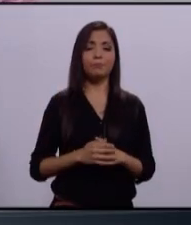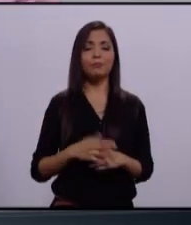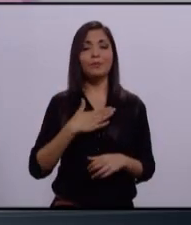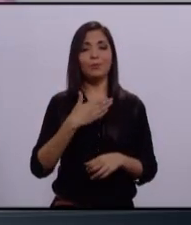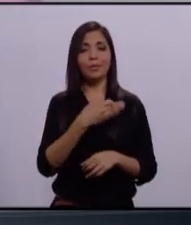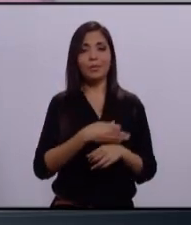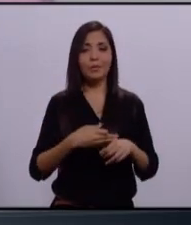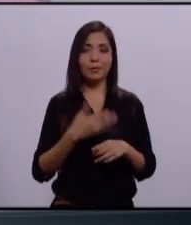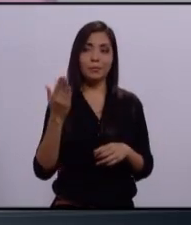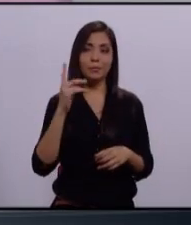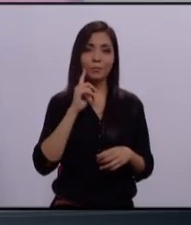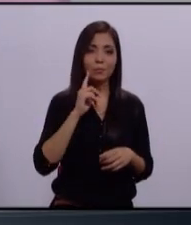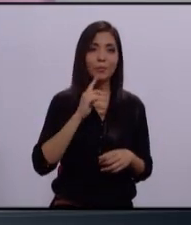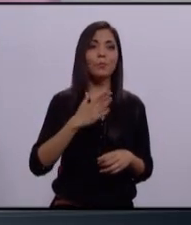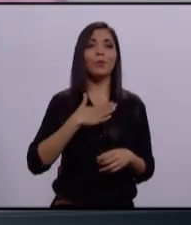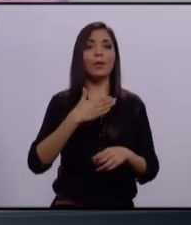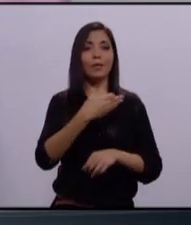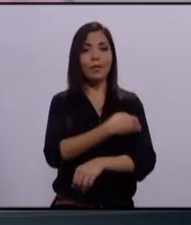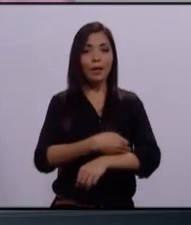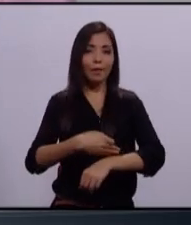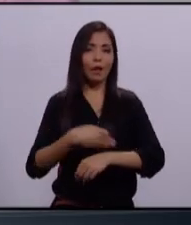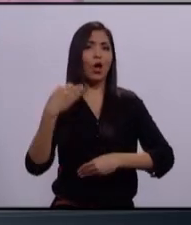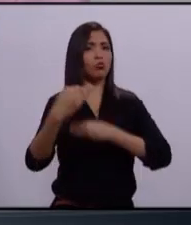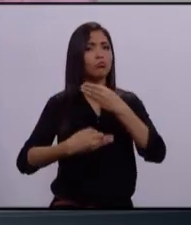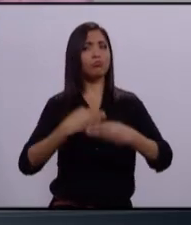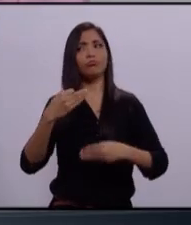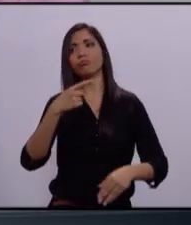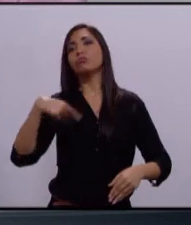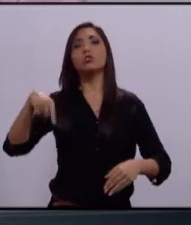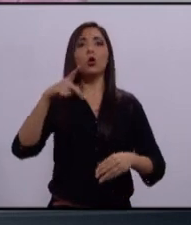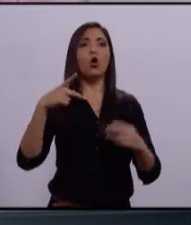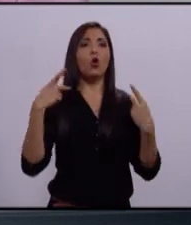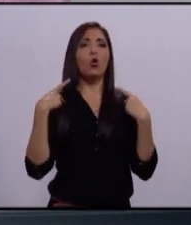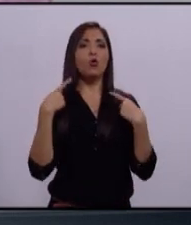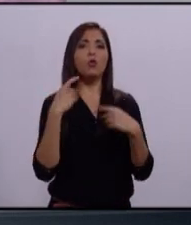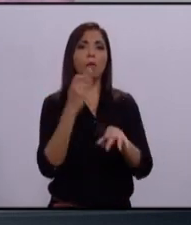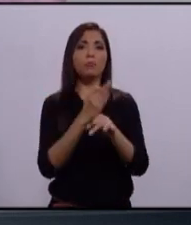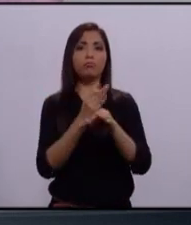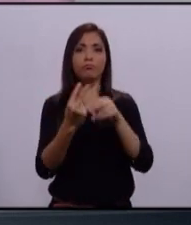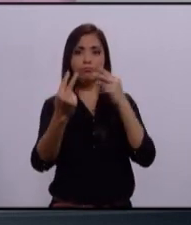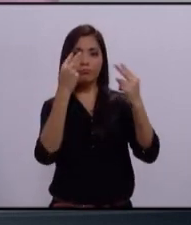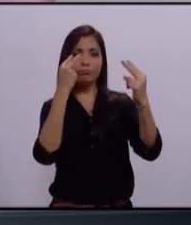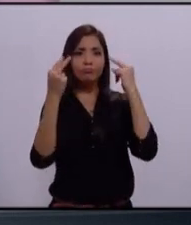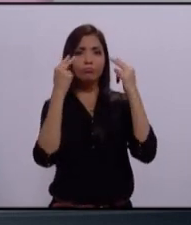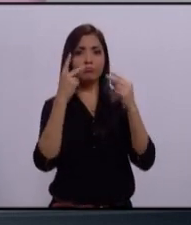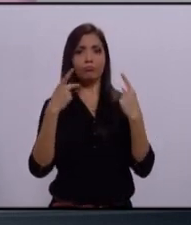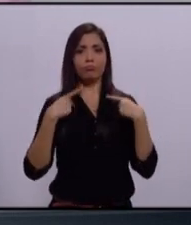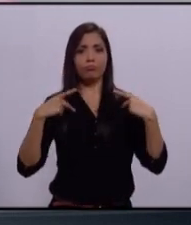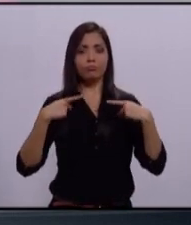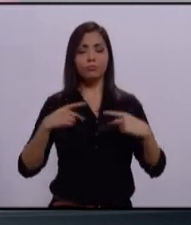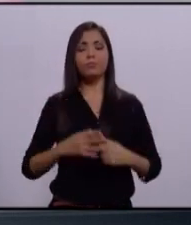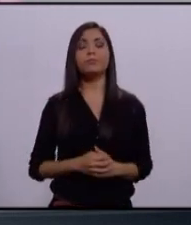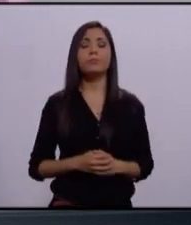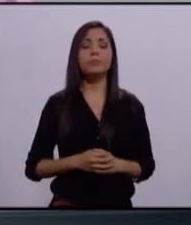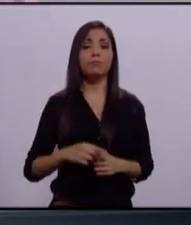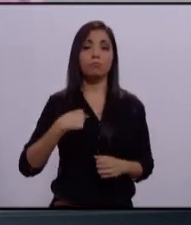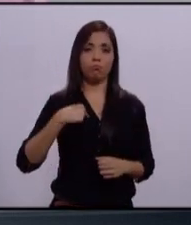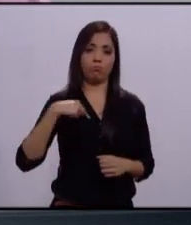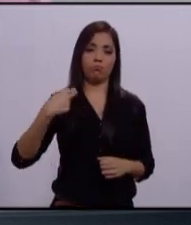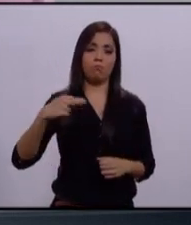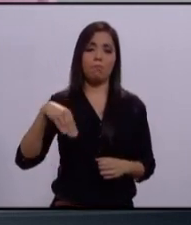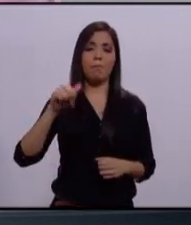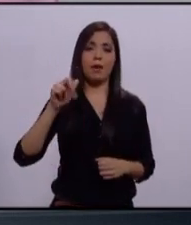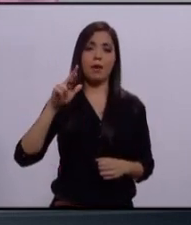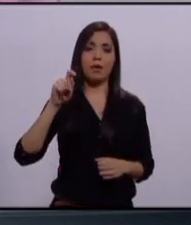tardes, Belén. Muy buenas tardes a todas las personas que tienen el favor de su atención, que nos están observando. Mi nombre es Martín